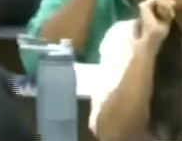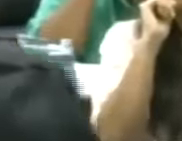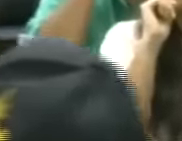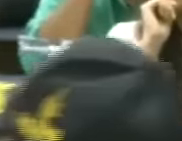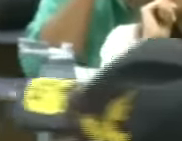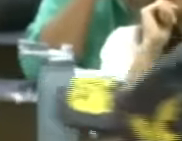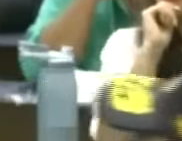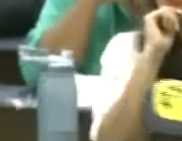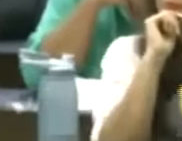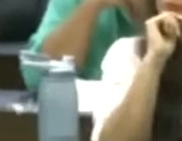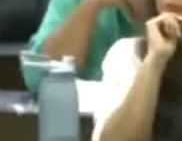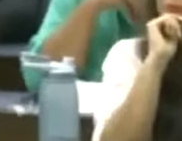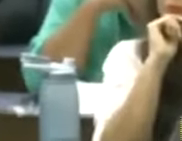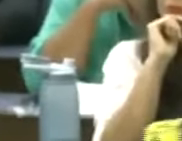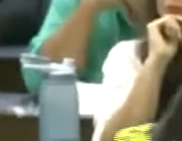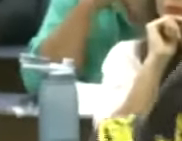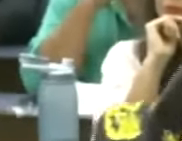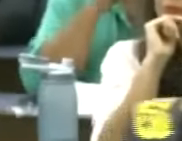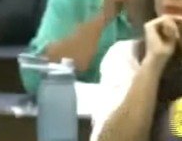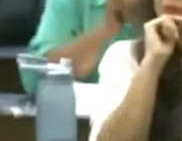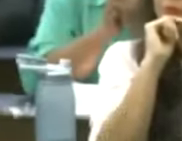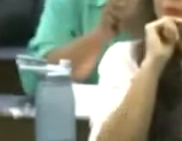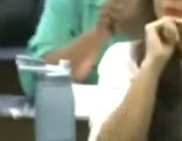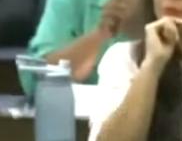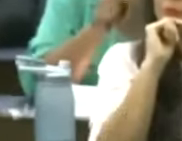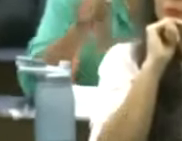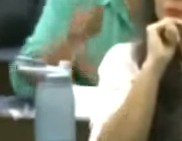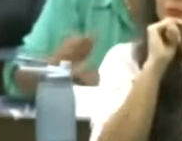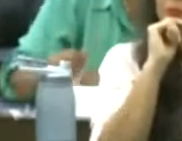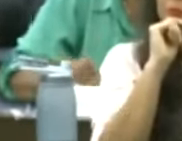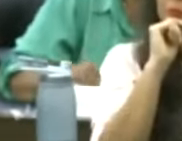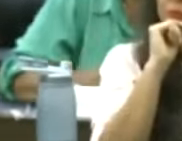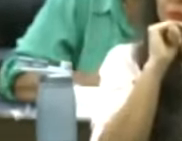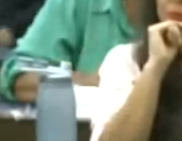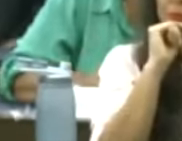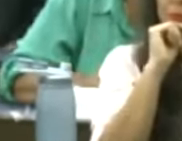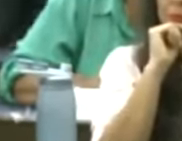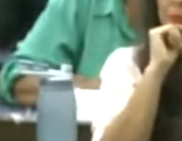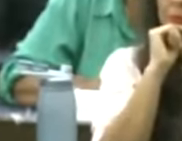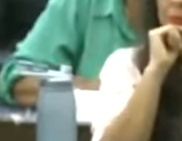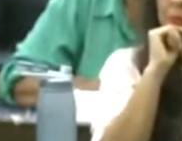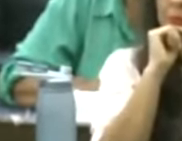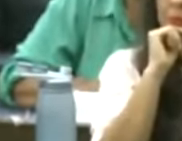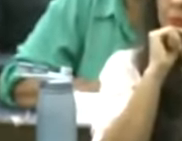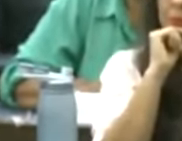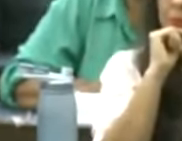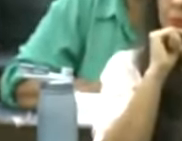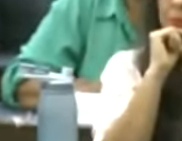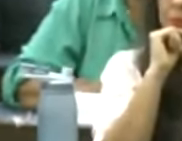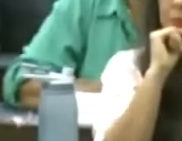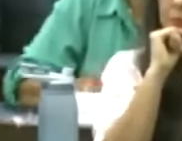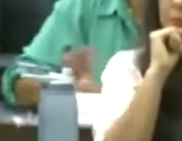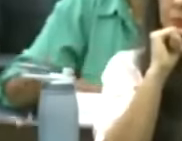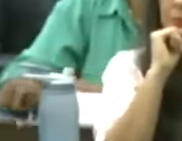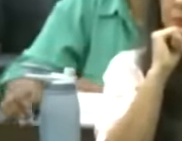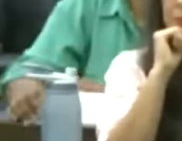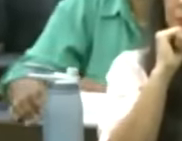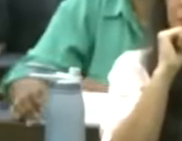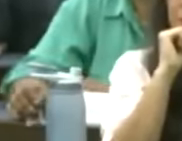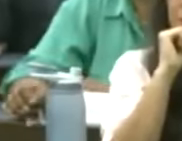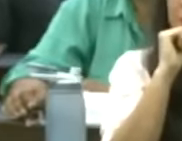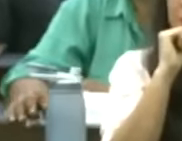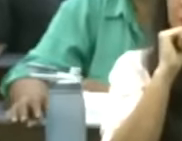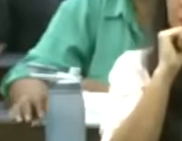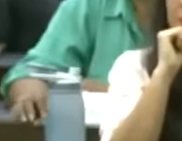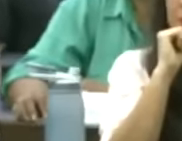lamentablemente se ha desviado el debate que tenía que hablarse directamente al pueblo